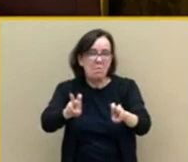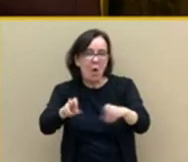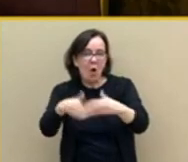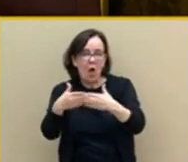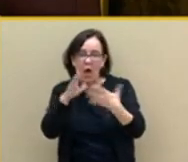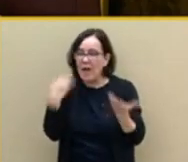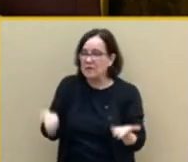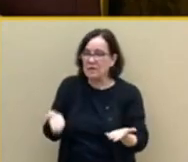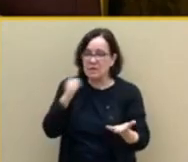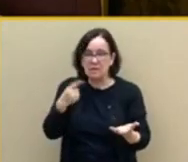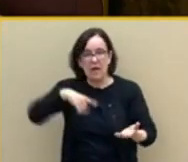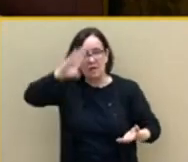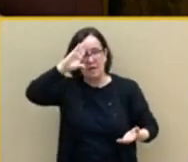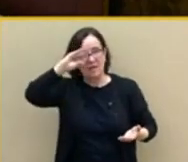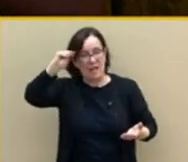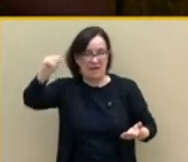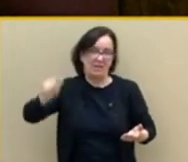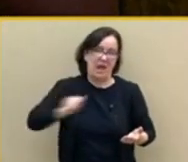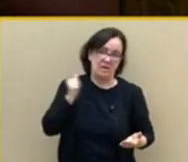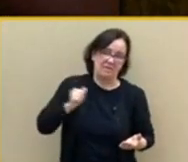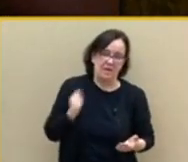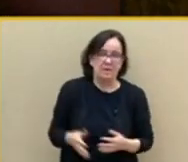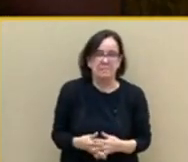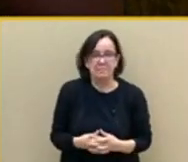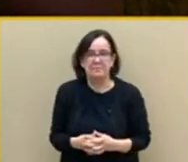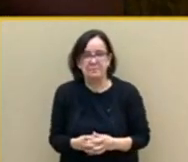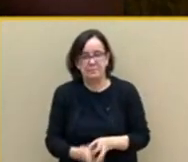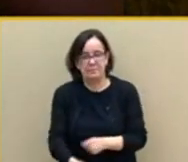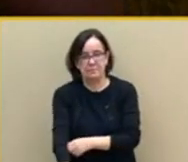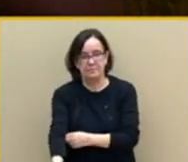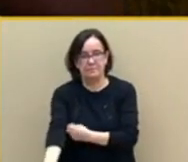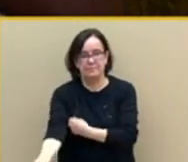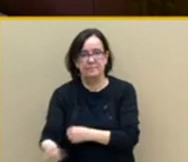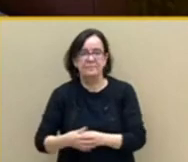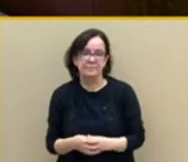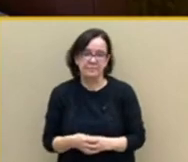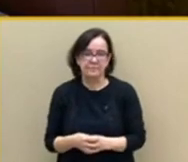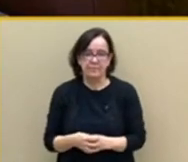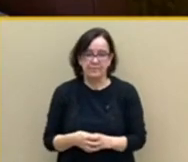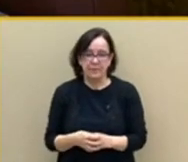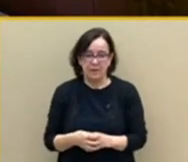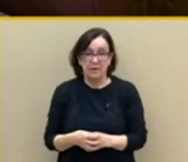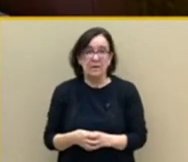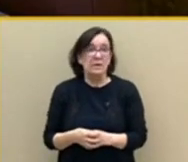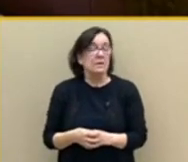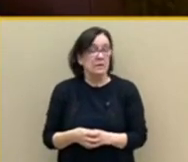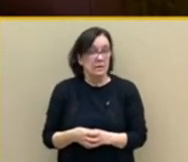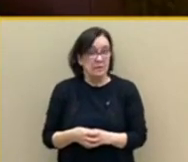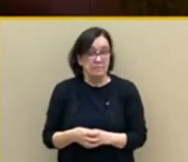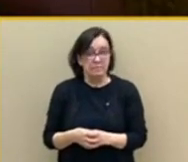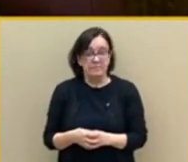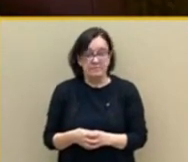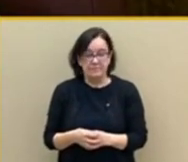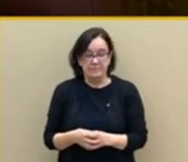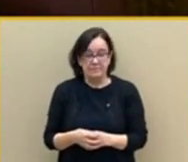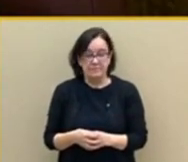Tamame ha sido un poco así de joven era comunista y aquí ya esto ya está decantándose a uno de tres euro comunista mira pues hablando